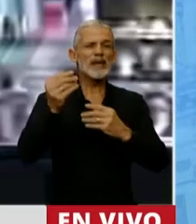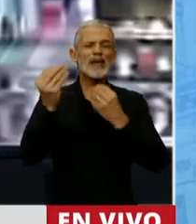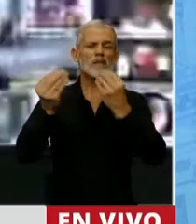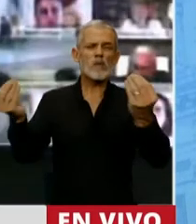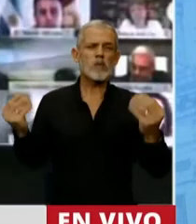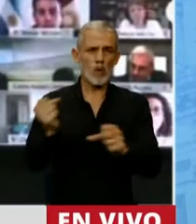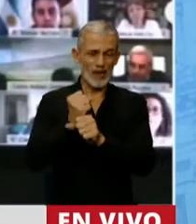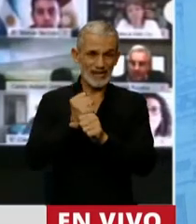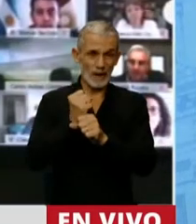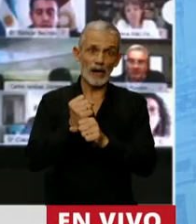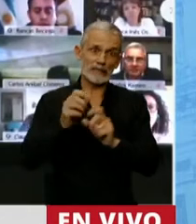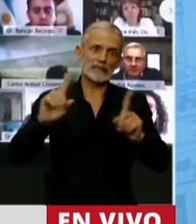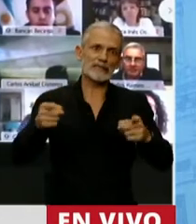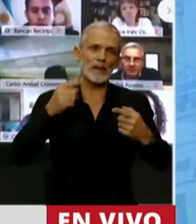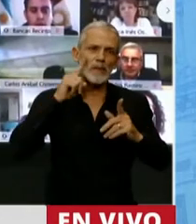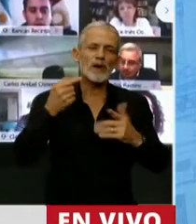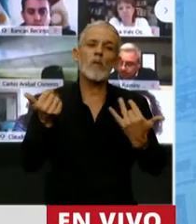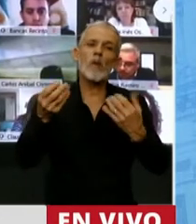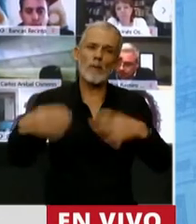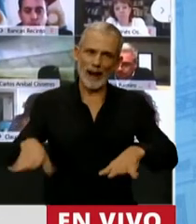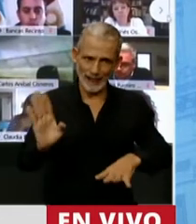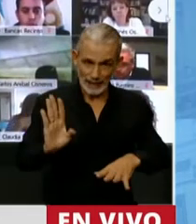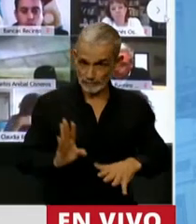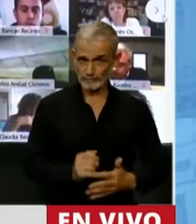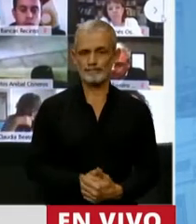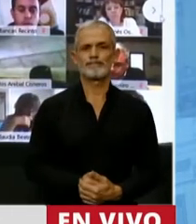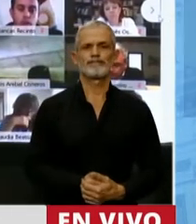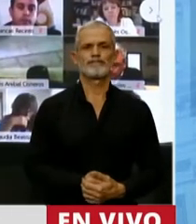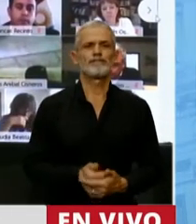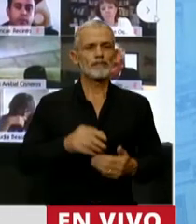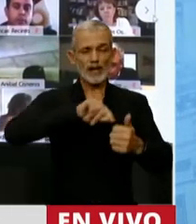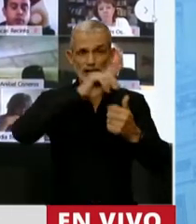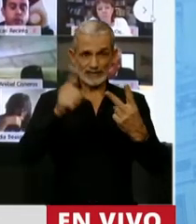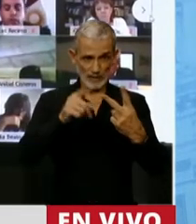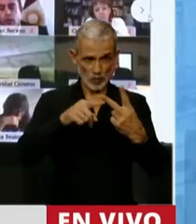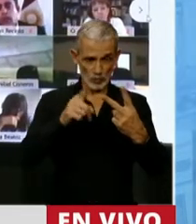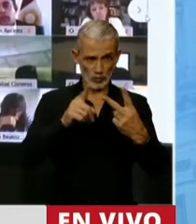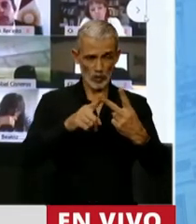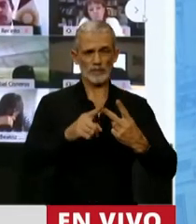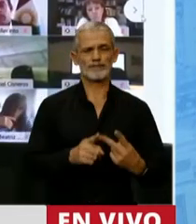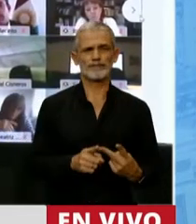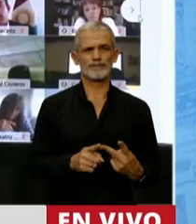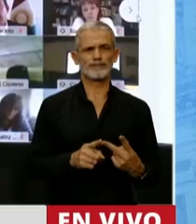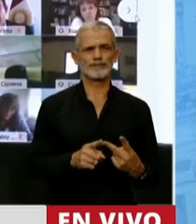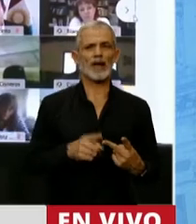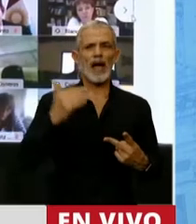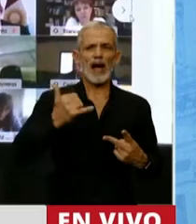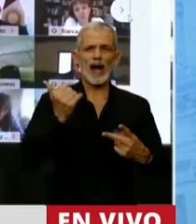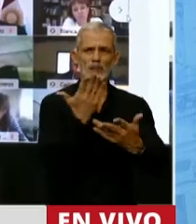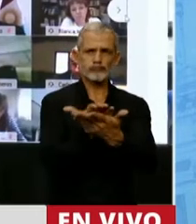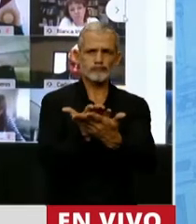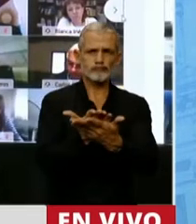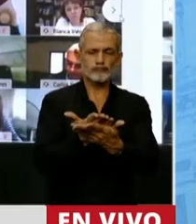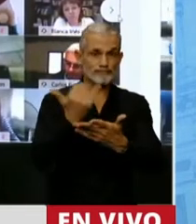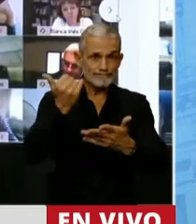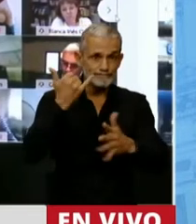empleo en el transporte público automático. En segunda instancia, Presidente, hay otro planteo también